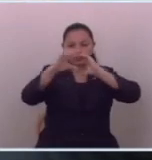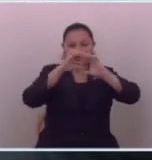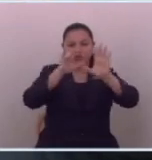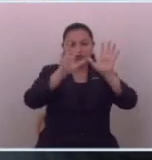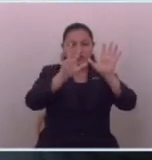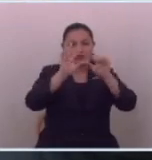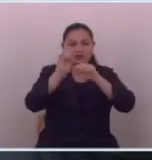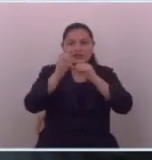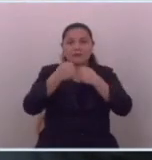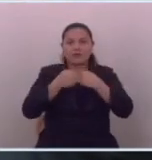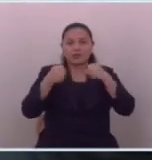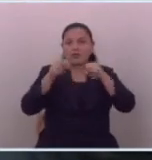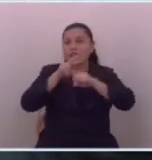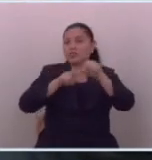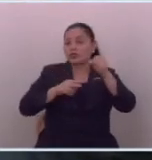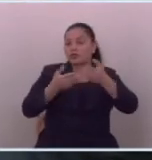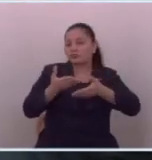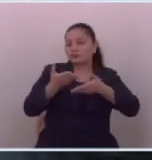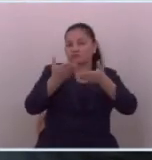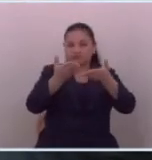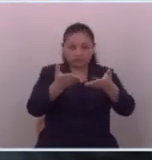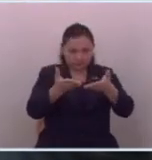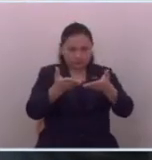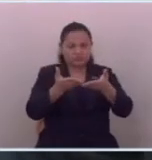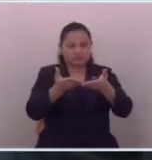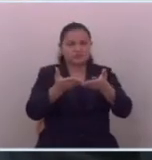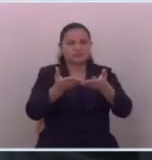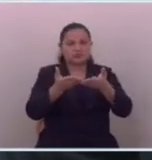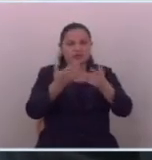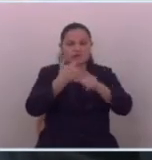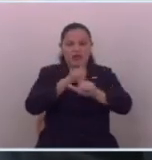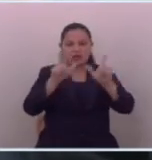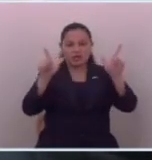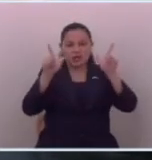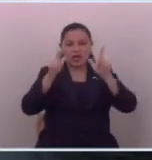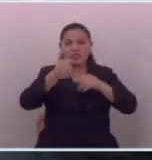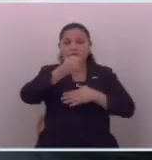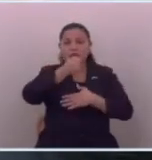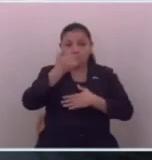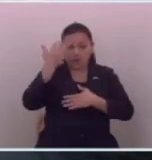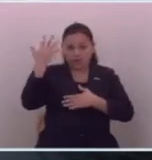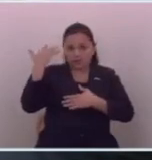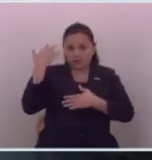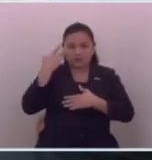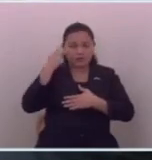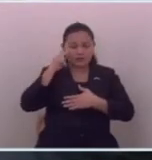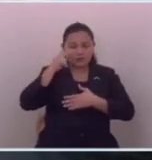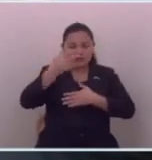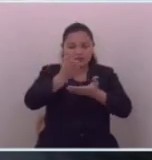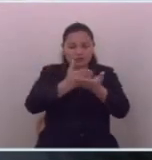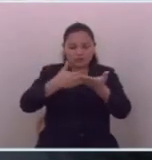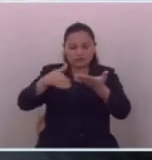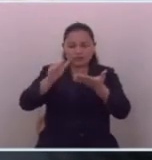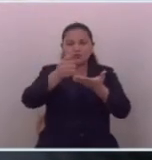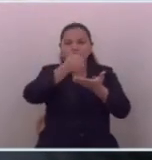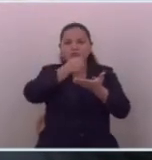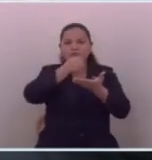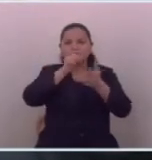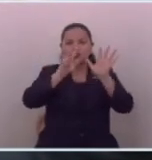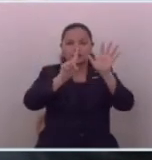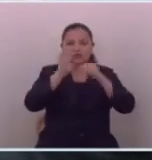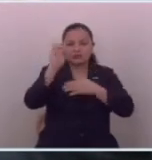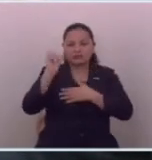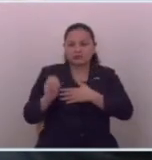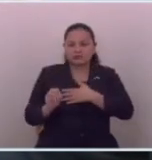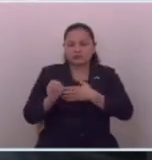de 80 millones de dólares. Eso era la libertad de prensa. De ese pastel publicitario, el 60